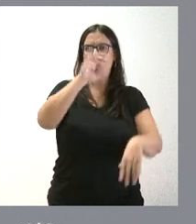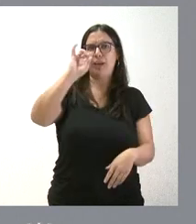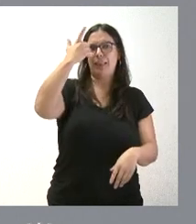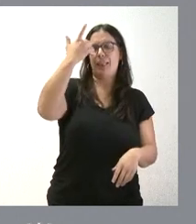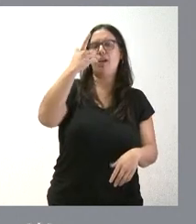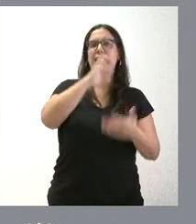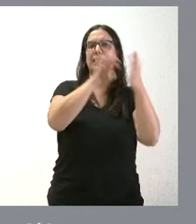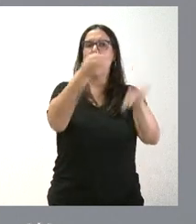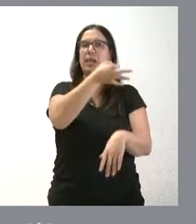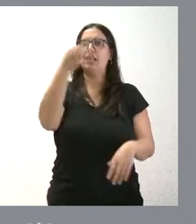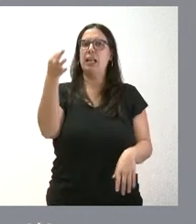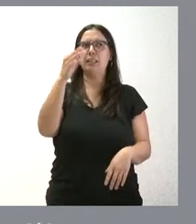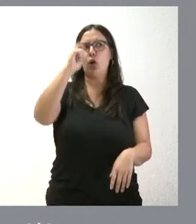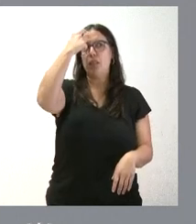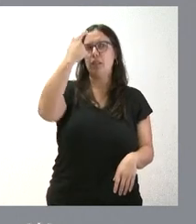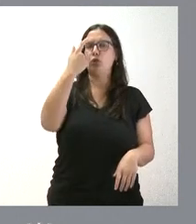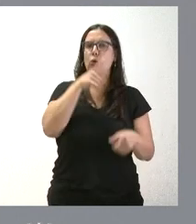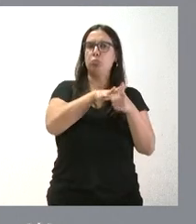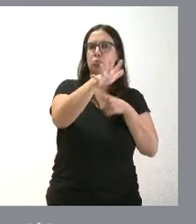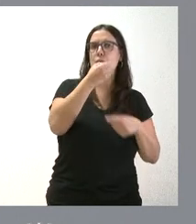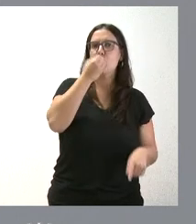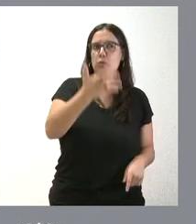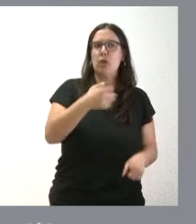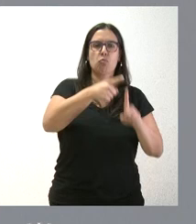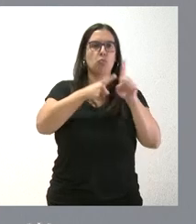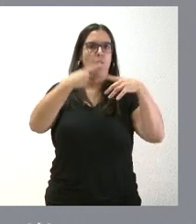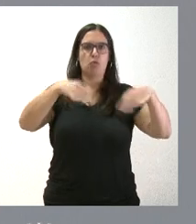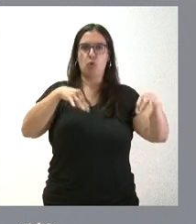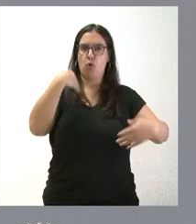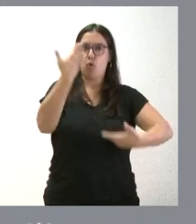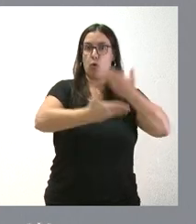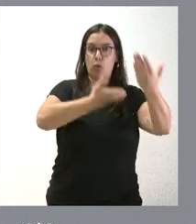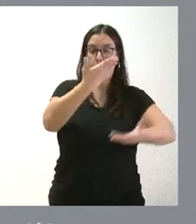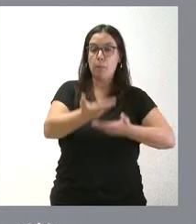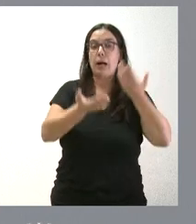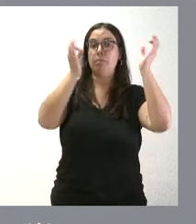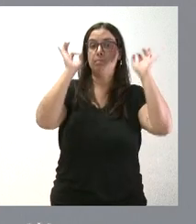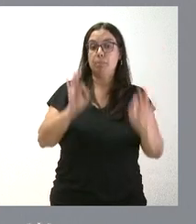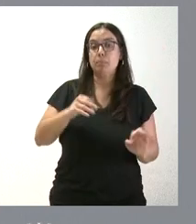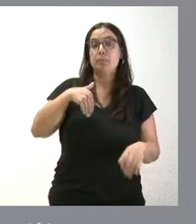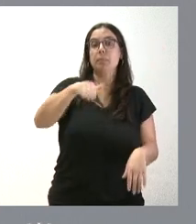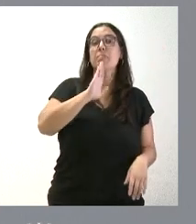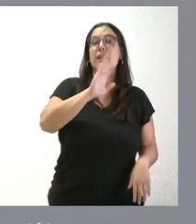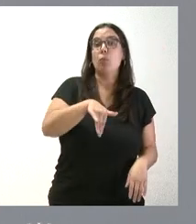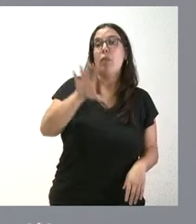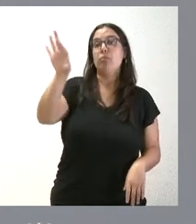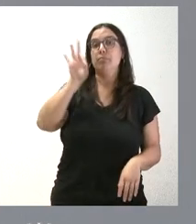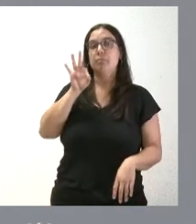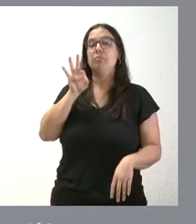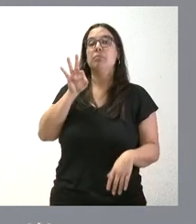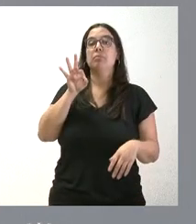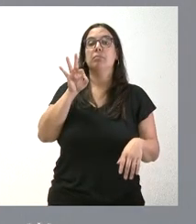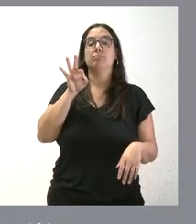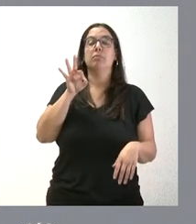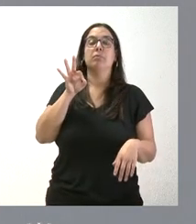excelente creo que ha coajado muy bien, se está usando con plena normalidad y, cuando sea adecuado, pues se usará el lema de forma